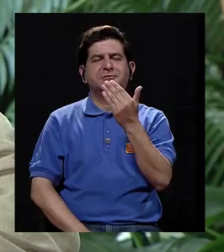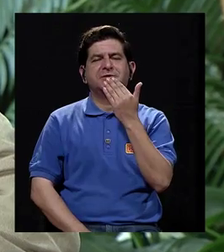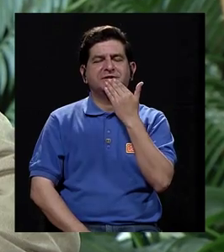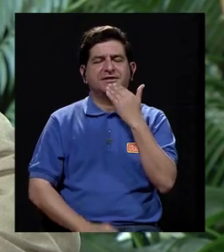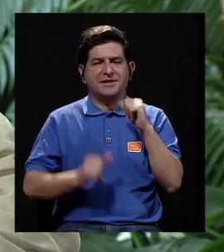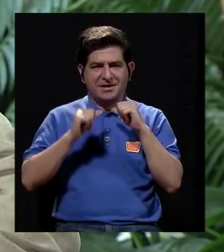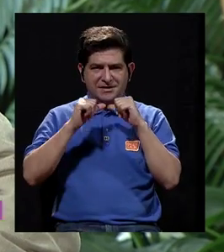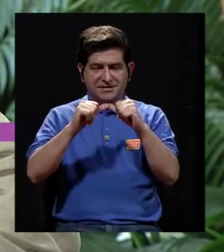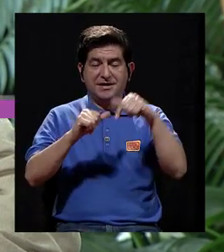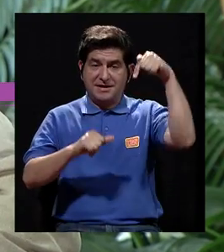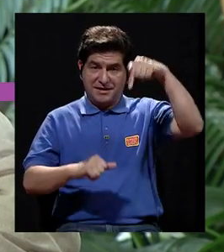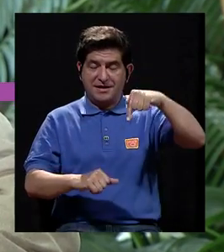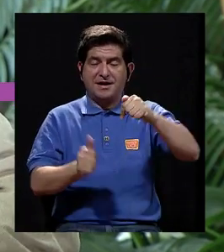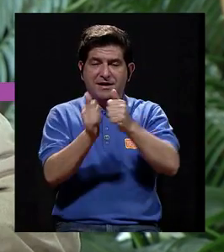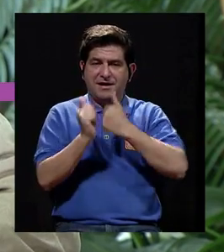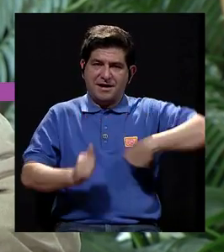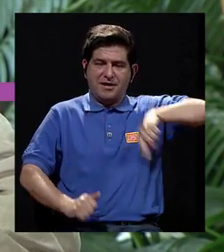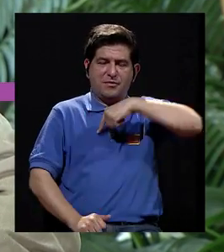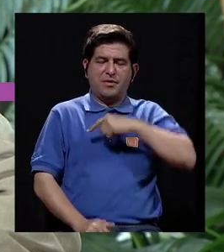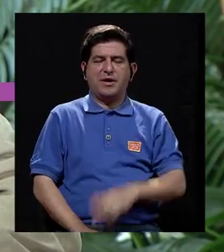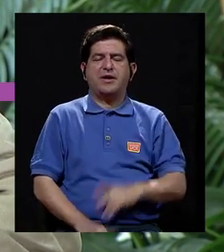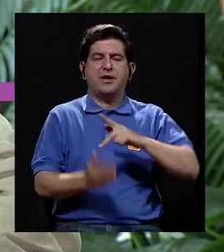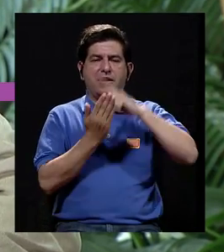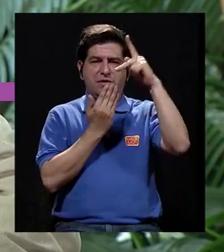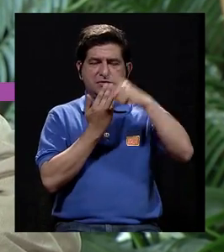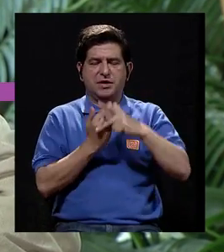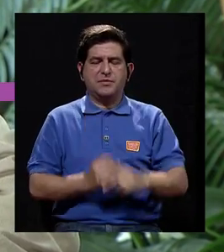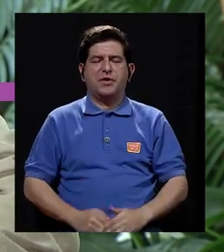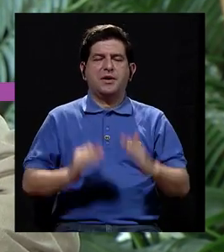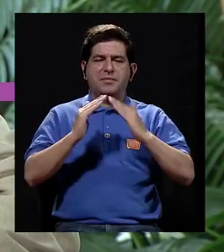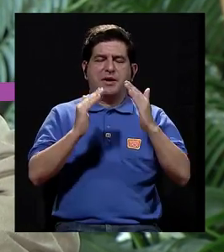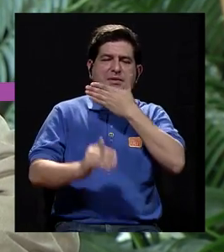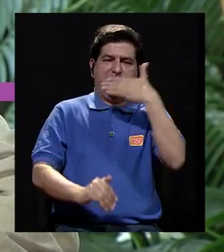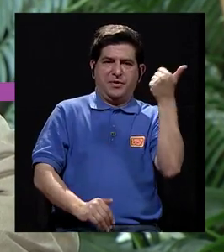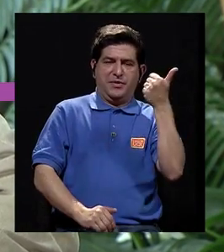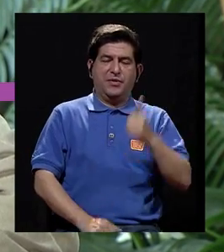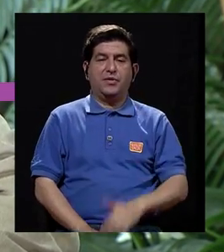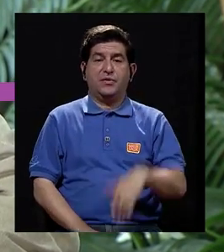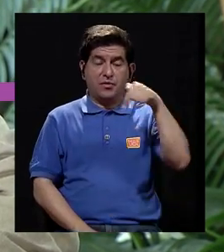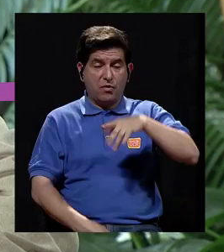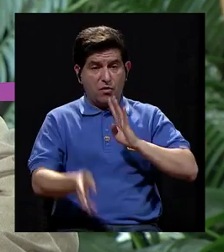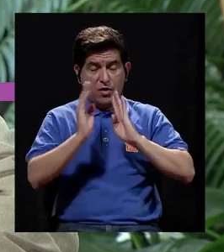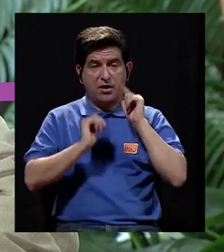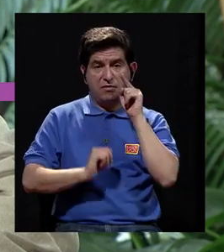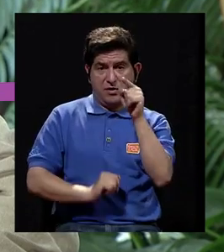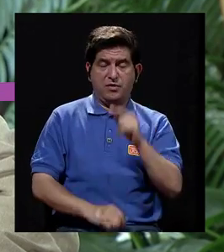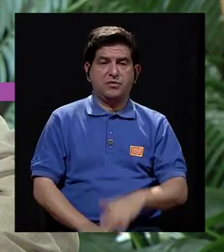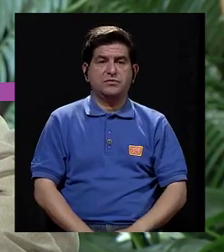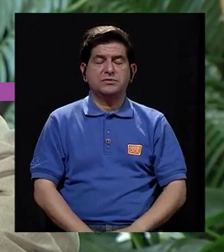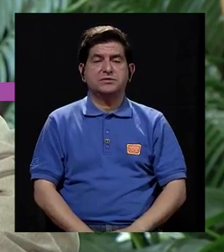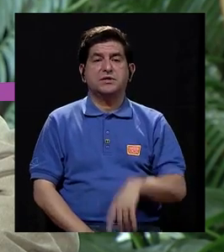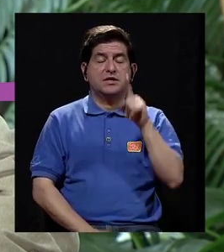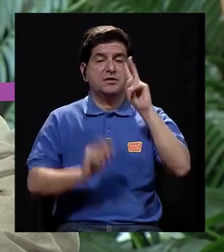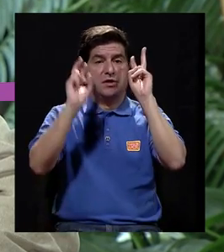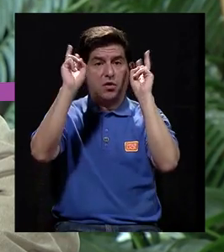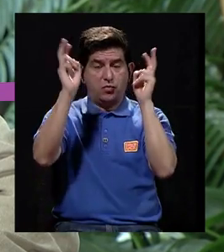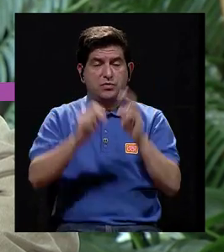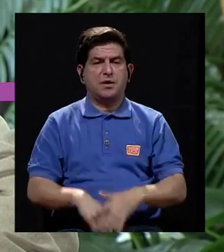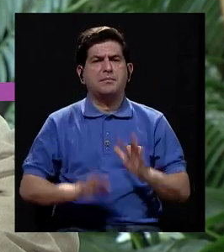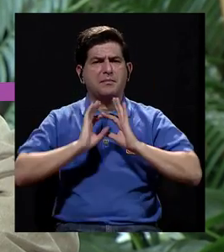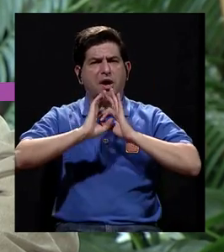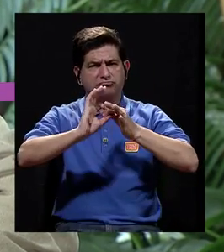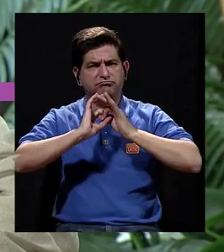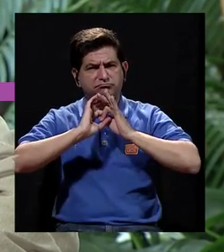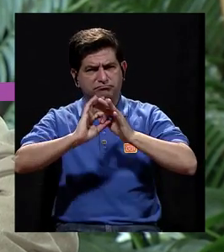Muchísimas gracias por continuar acá con nosotros en su telerevista Vivir Mejor. El día de hoy, conversando con ustedes, acerca de un tema